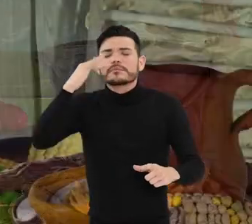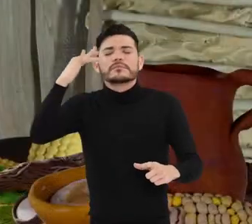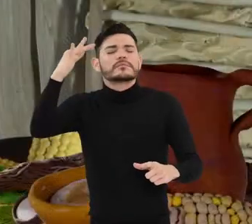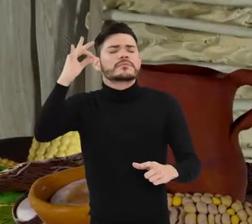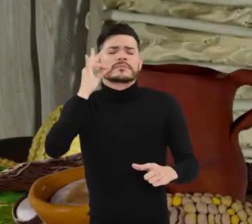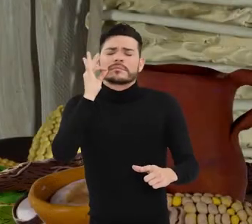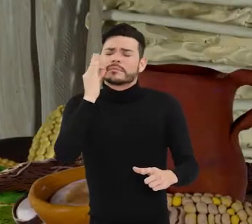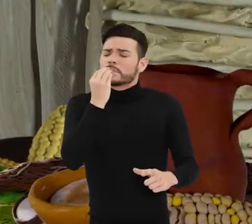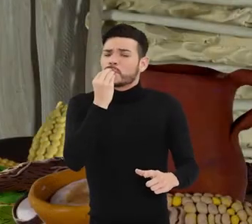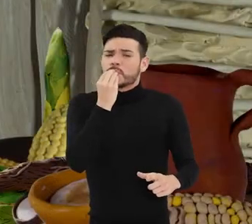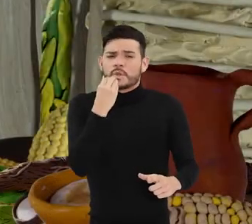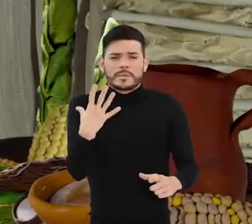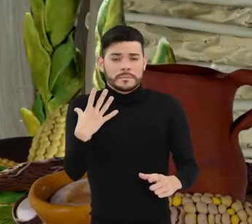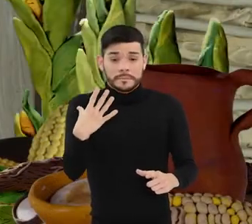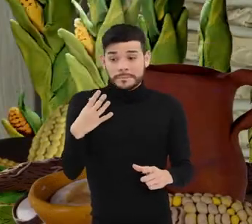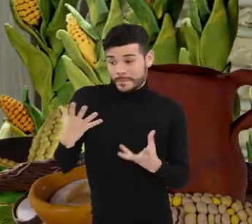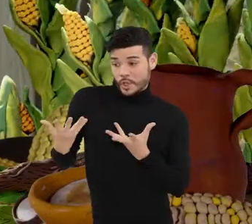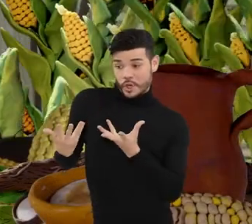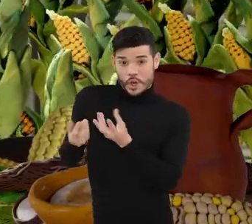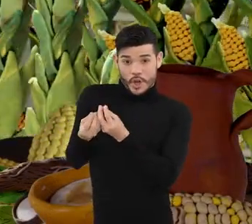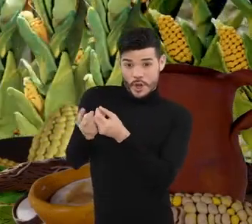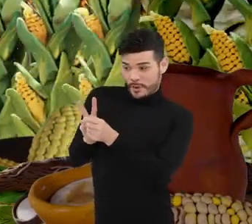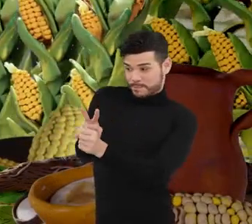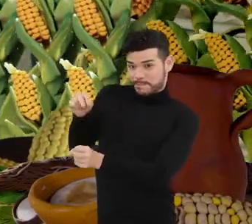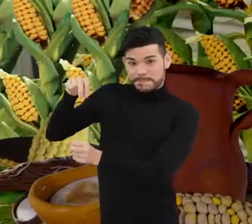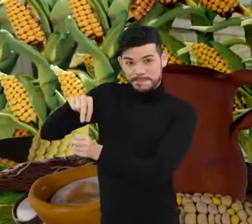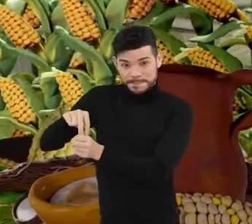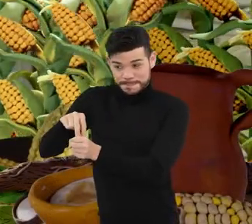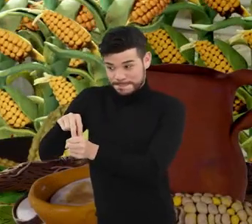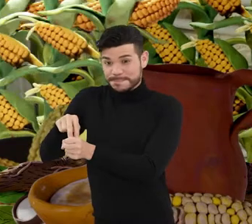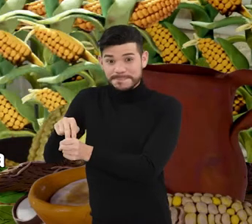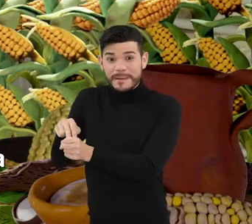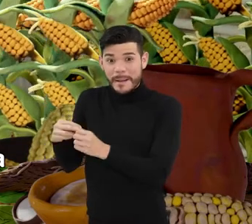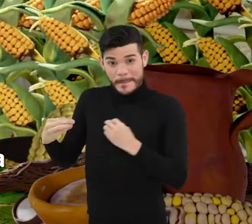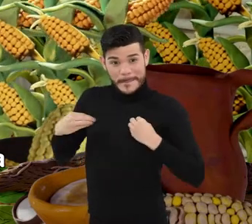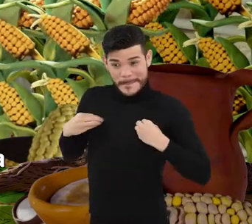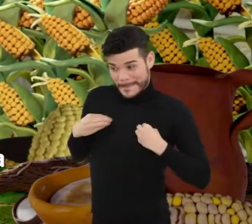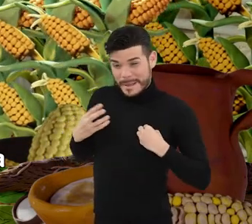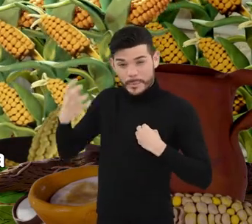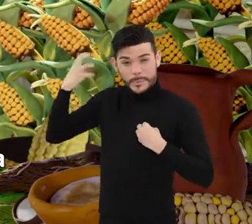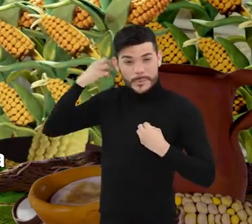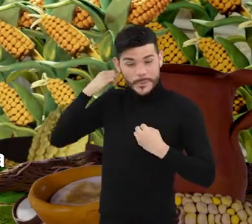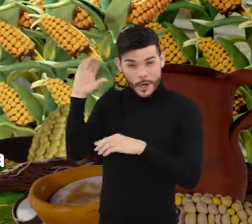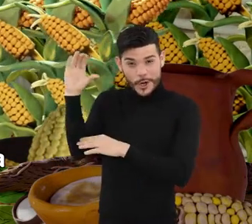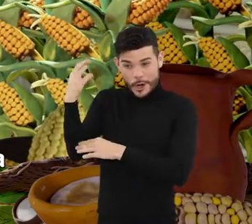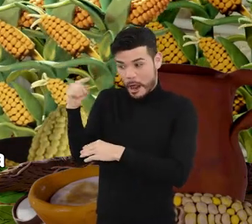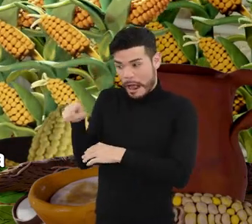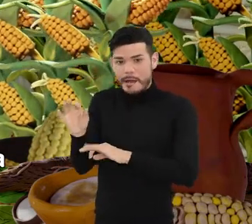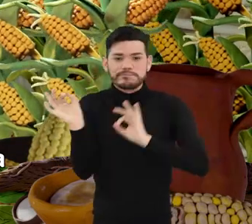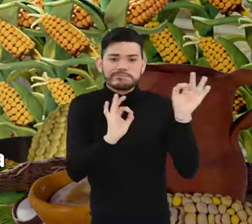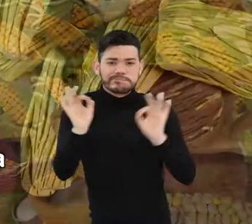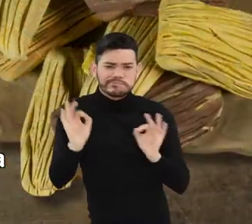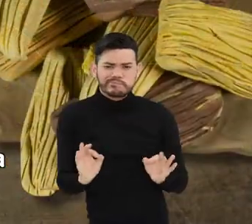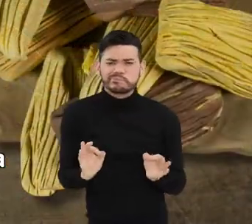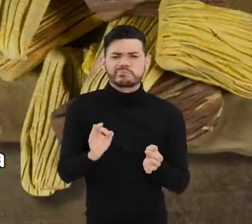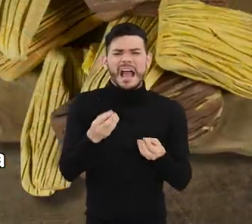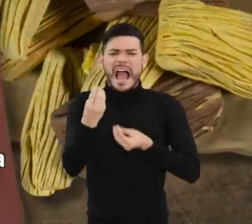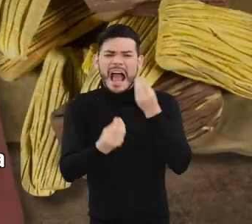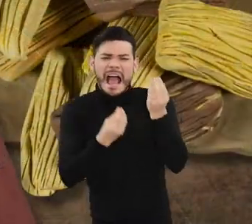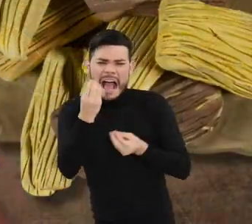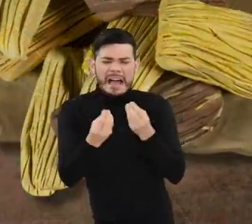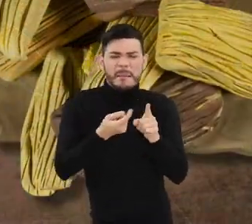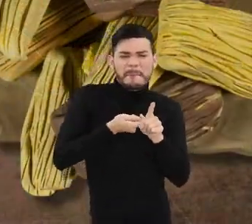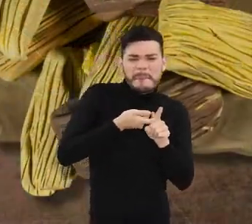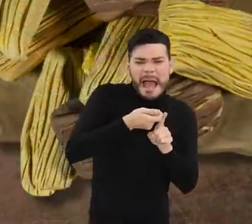Los pueblos prehispánicos del territorio de la actual Colombia preparaban hervidos y elaboraban masas de maíz y de